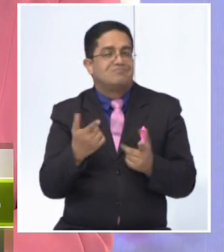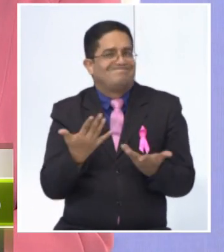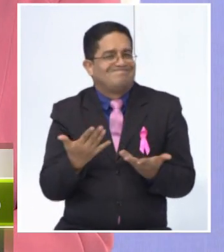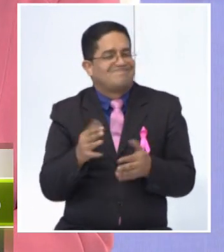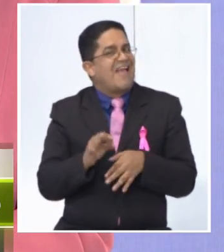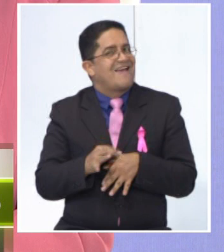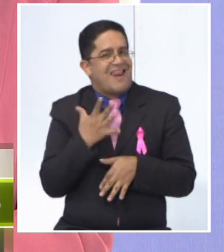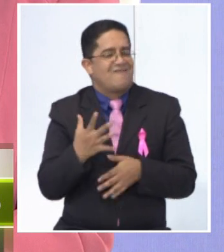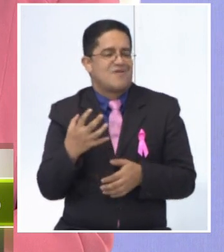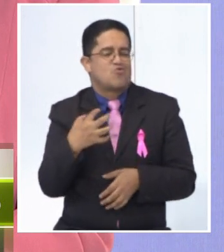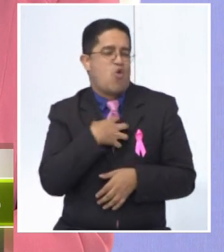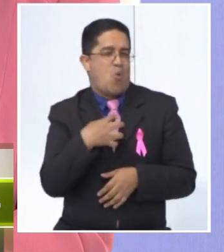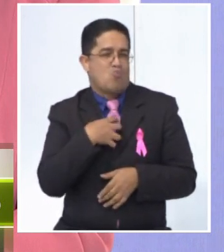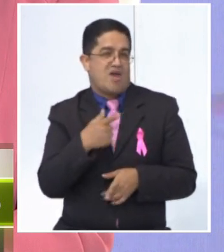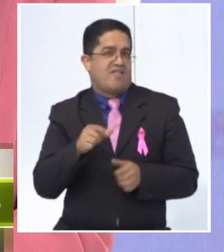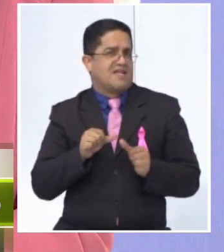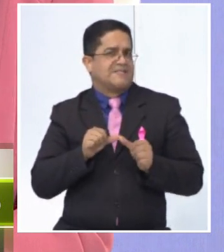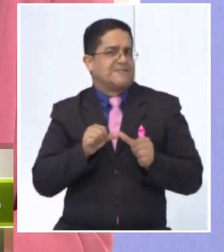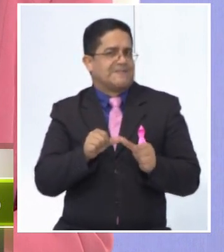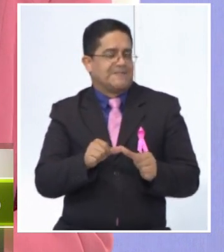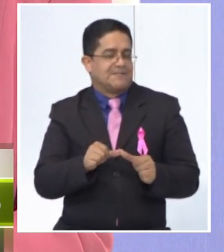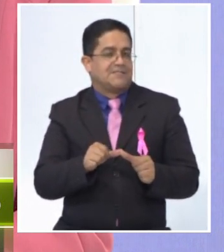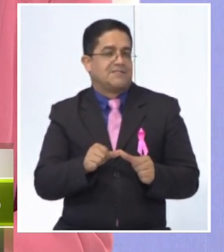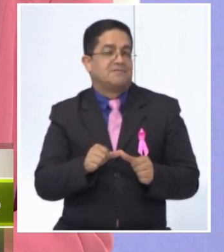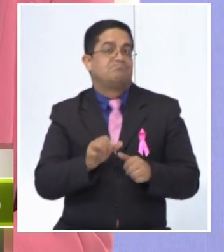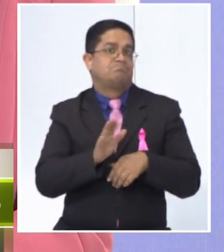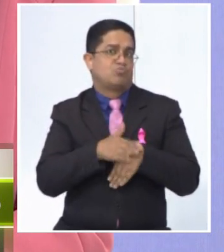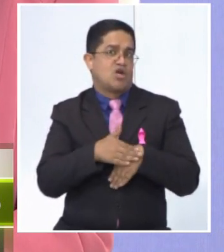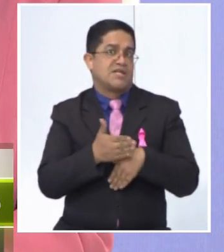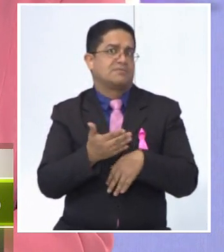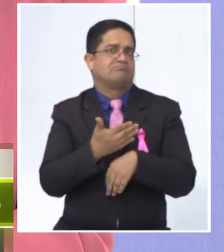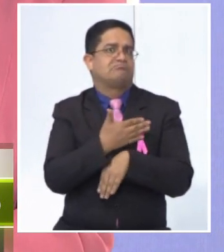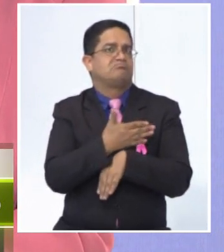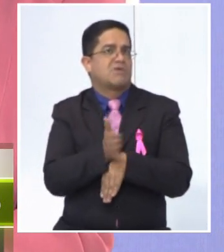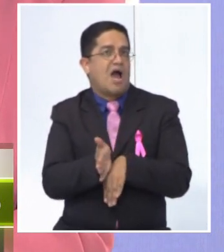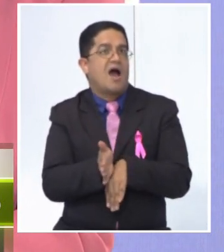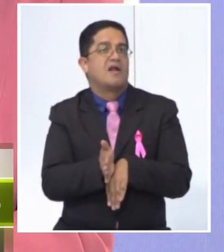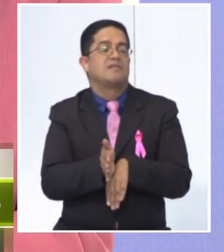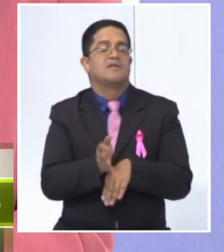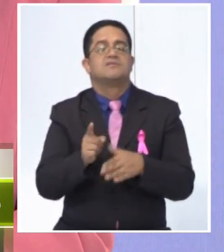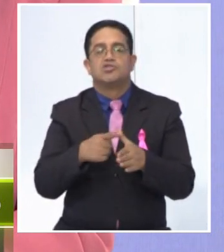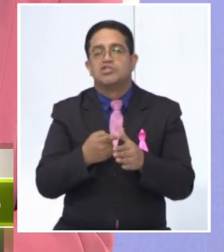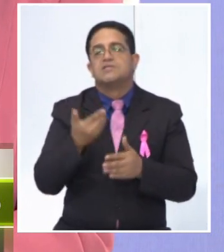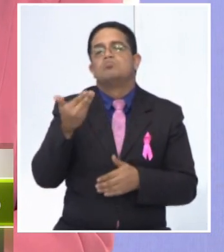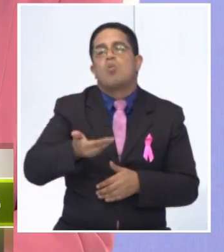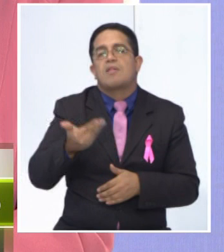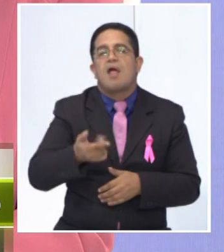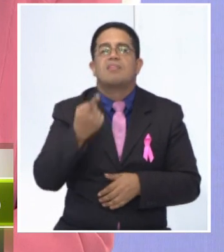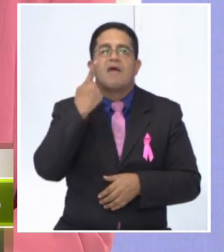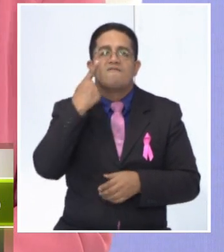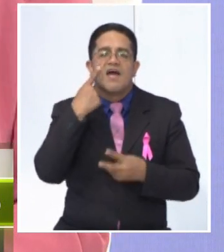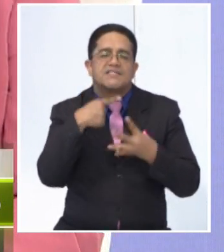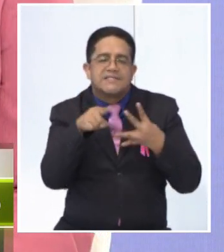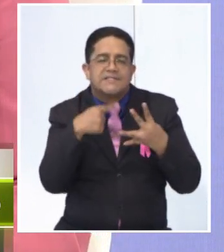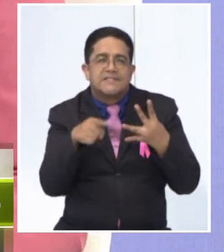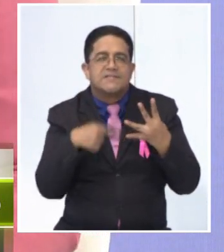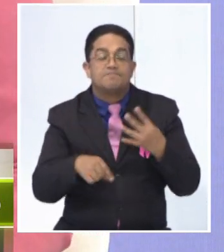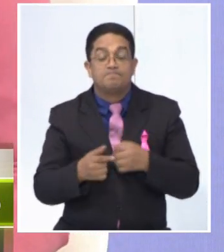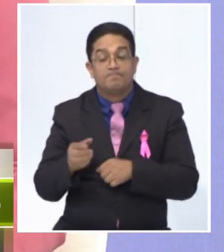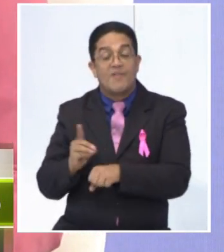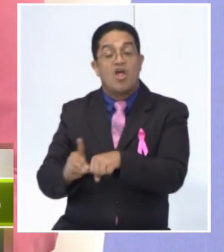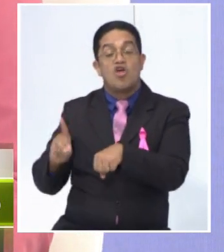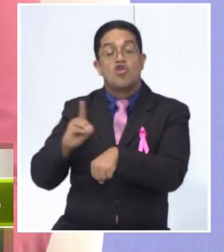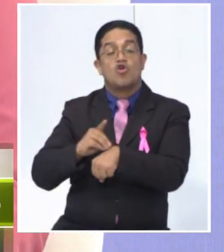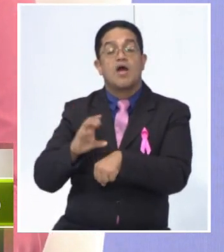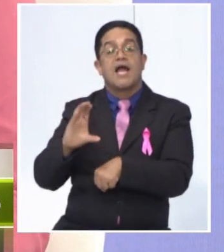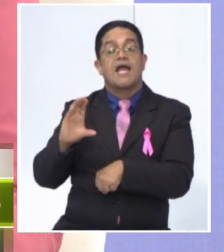donde no es posible justamente por el diagnóstico tardío que se pueda estar presentando. Entonces, es importante ver todas estas aristas. La doctora María